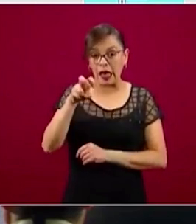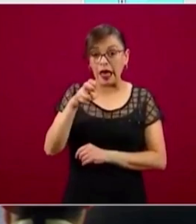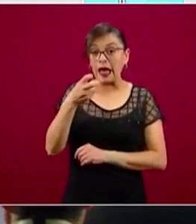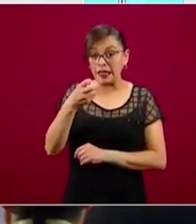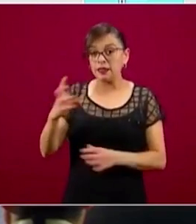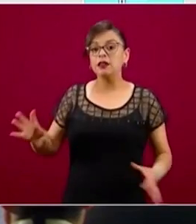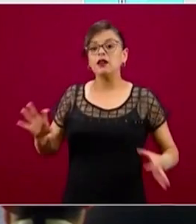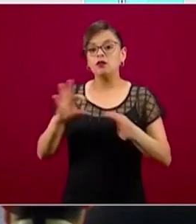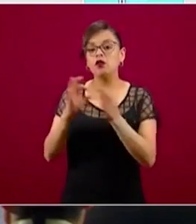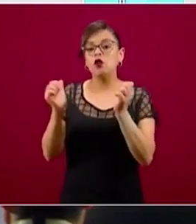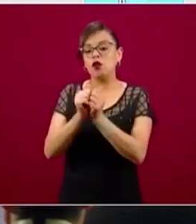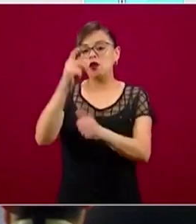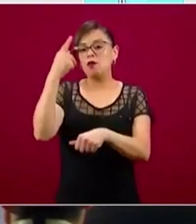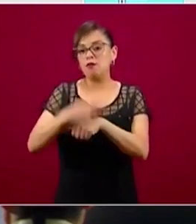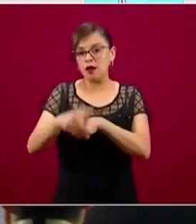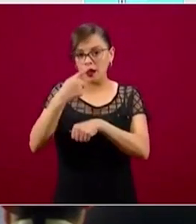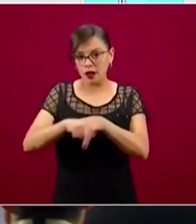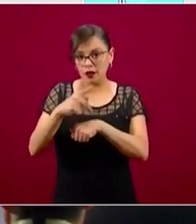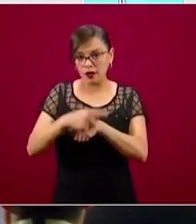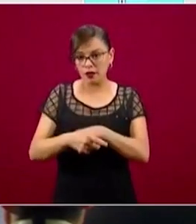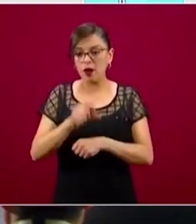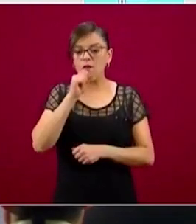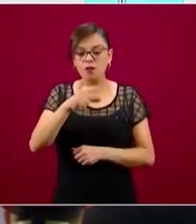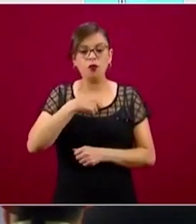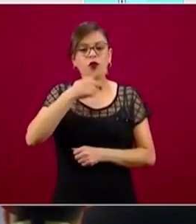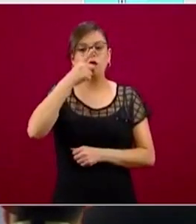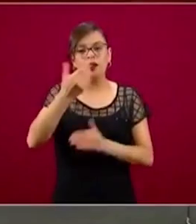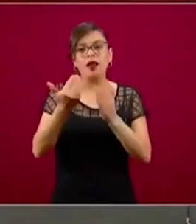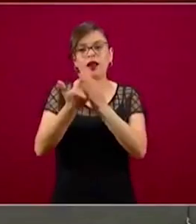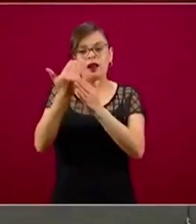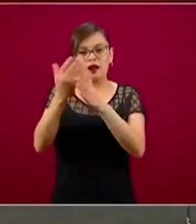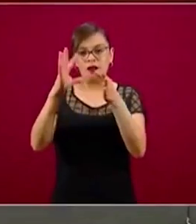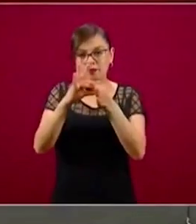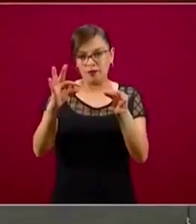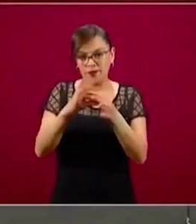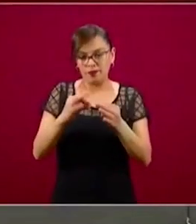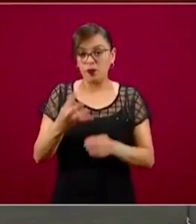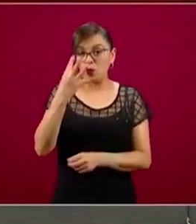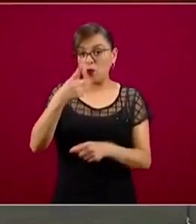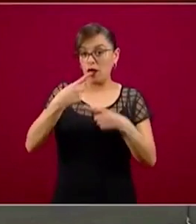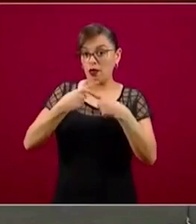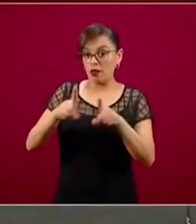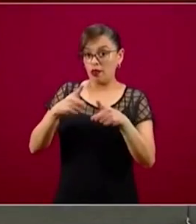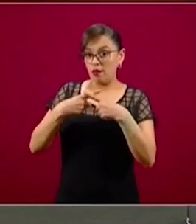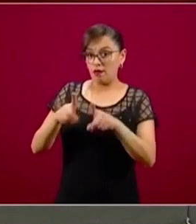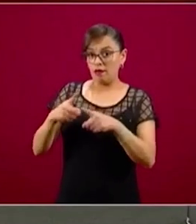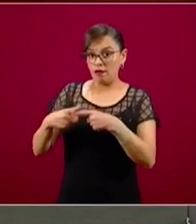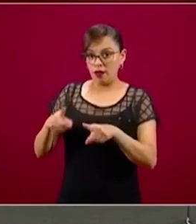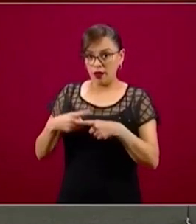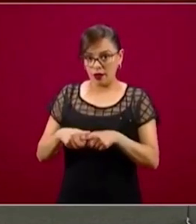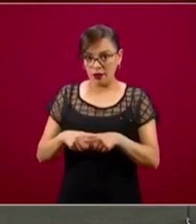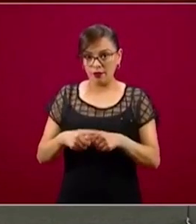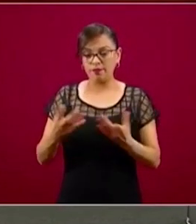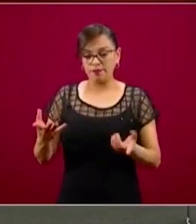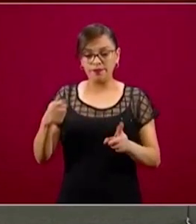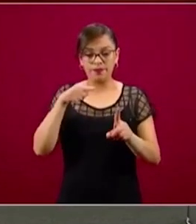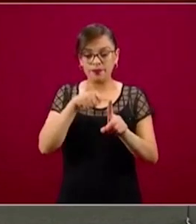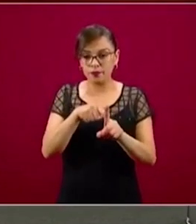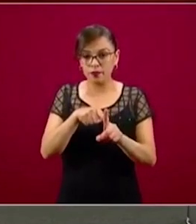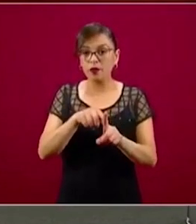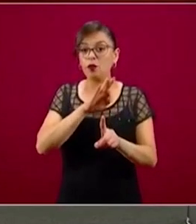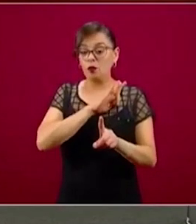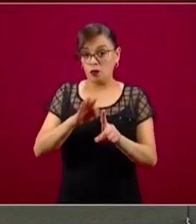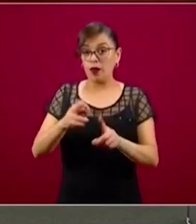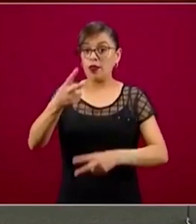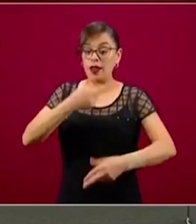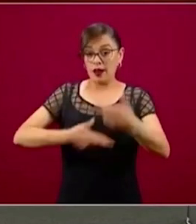entendemos, como lo platiqué en la mañana, como cuatro variables, la probabilidad de que ocurra un rebrote,